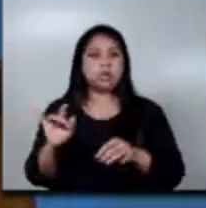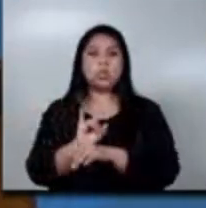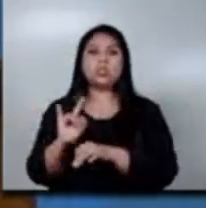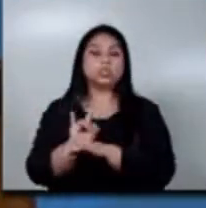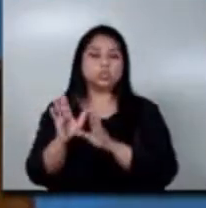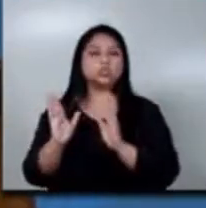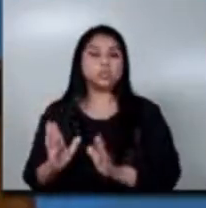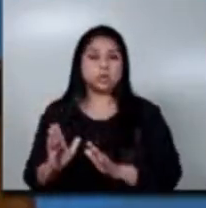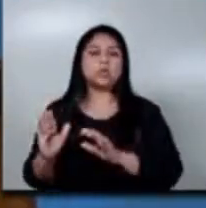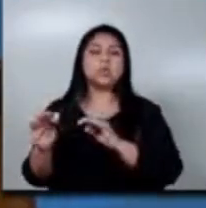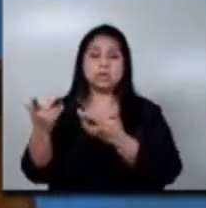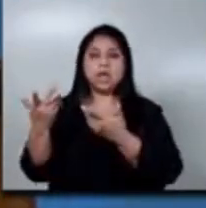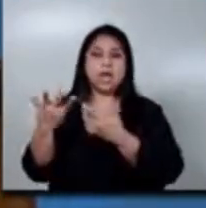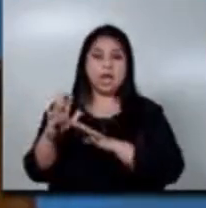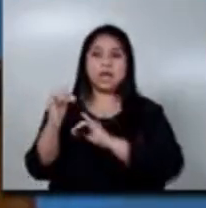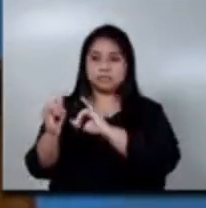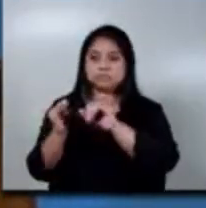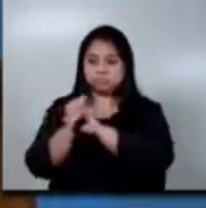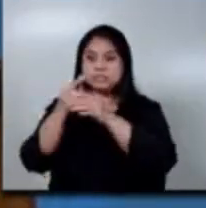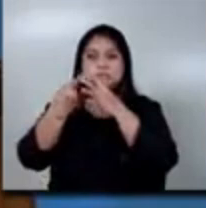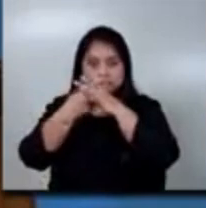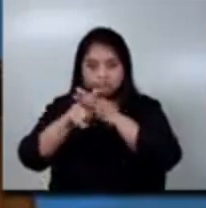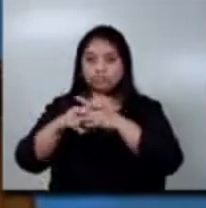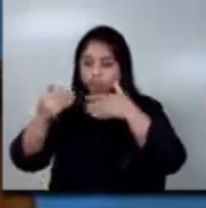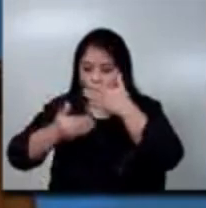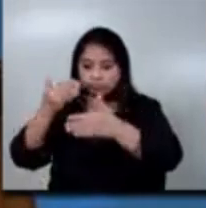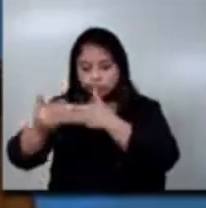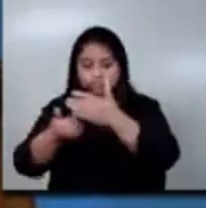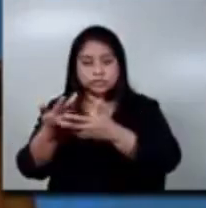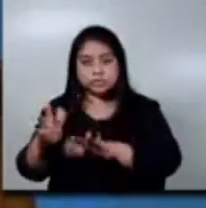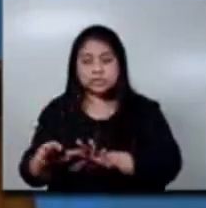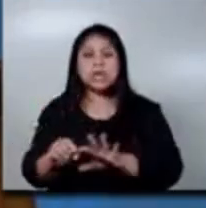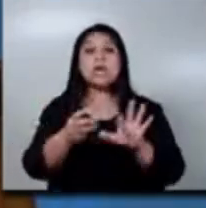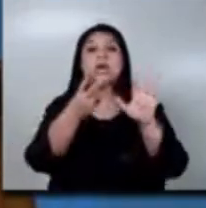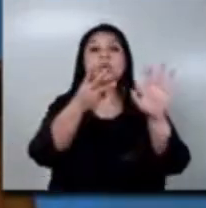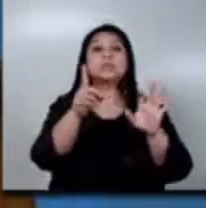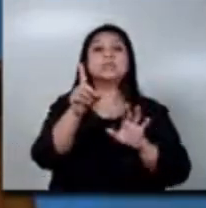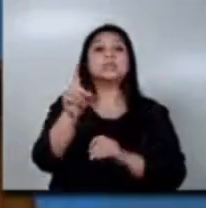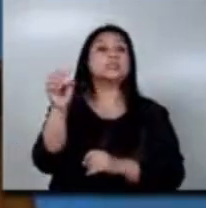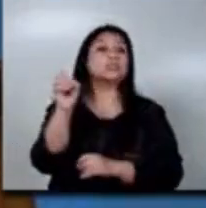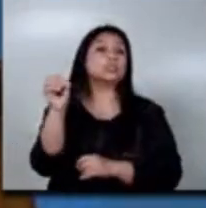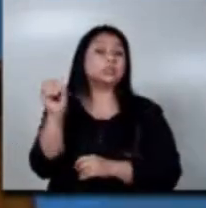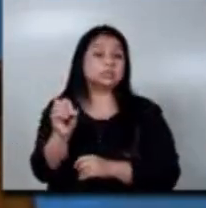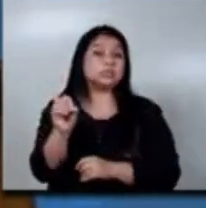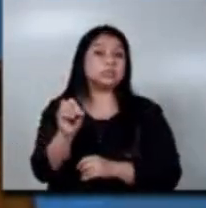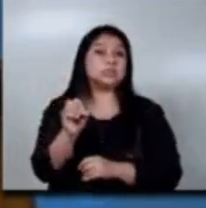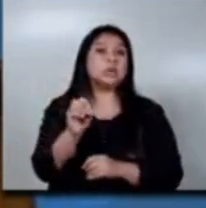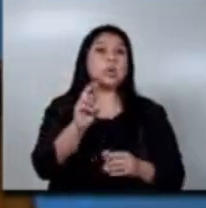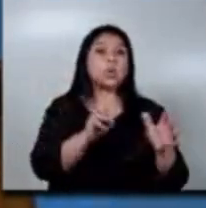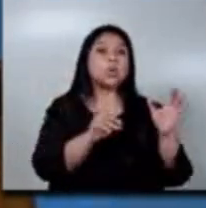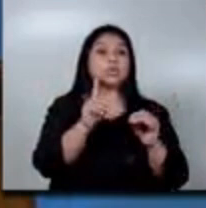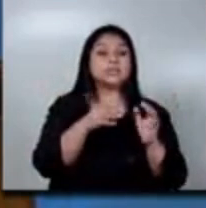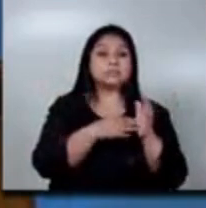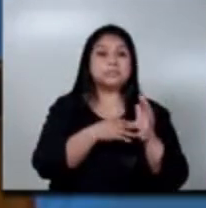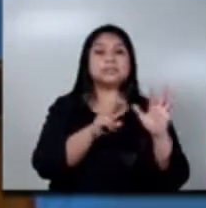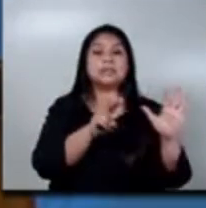la plataforma electrónica, que ya han empezado con el proceso. El 81% de estas 11.700 empresas ya